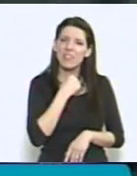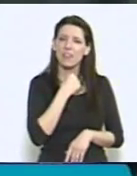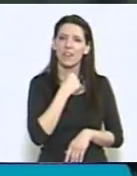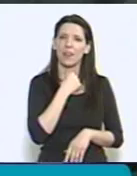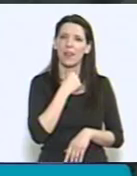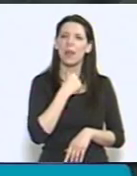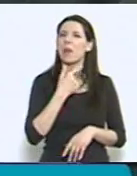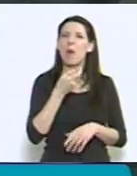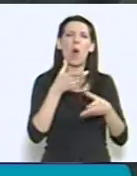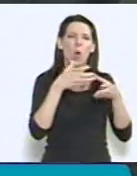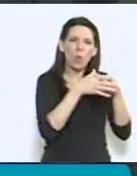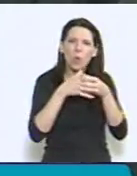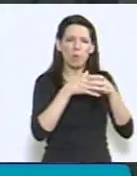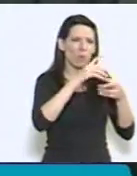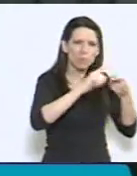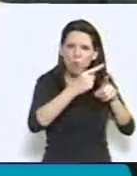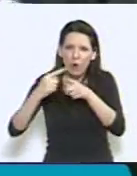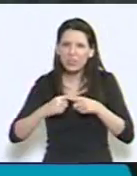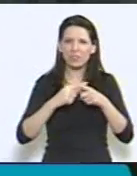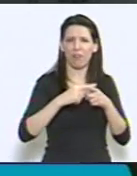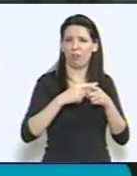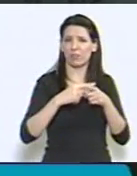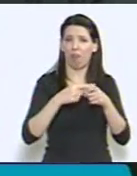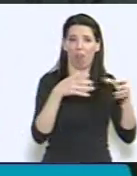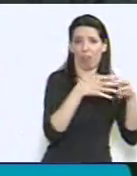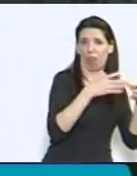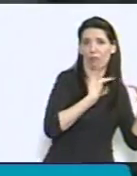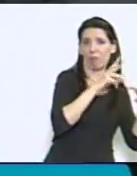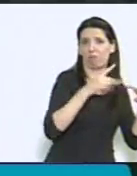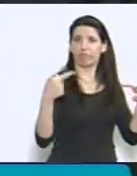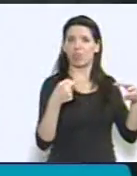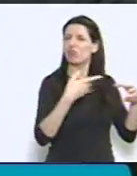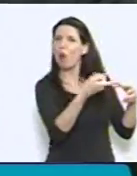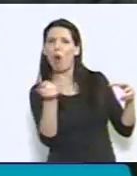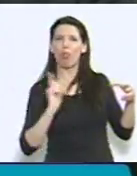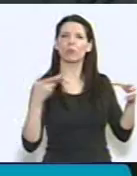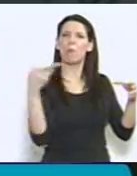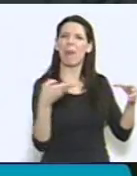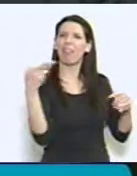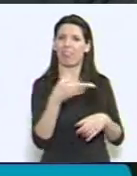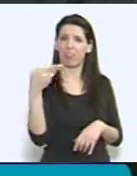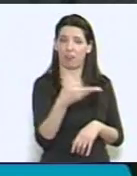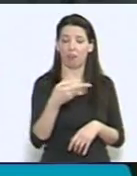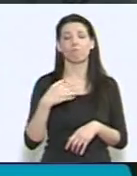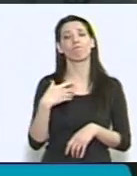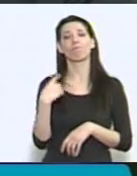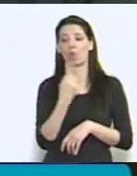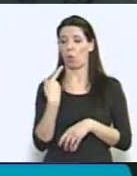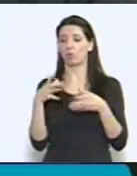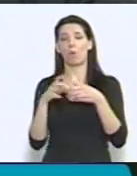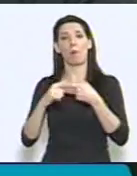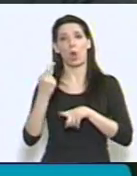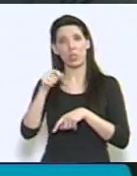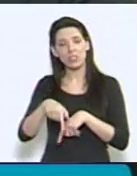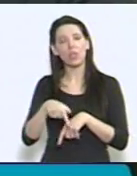todos los bloques políticos de la oposición de este cuerpo. Desde el bloque Fé, más allá del tiempo